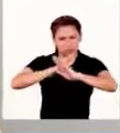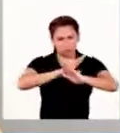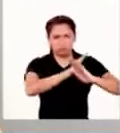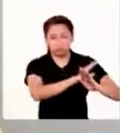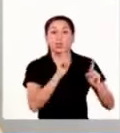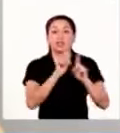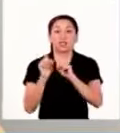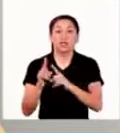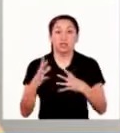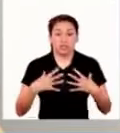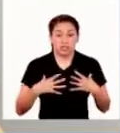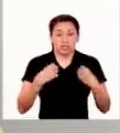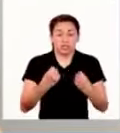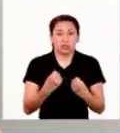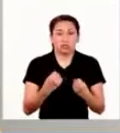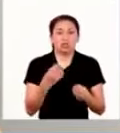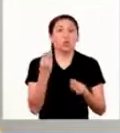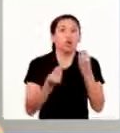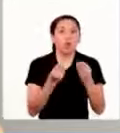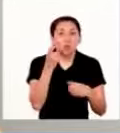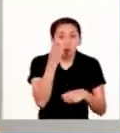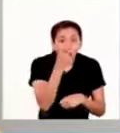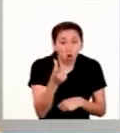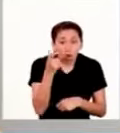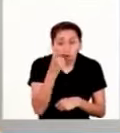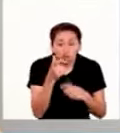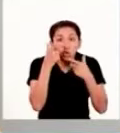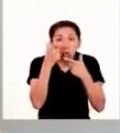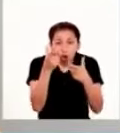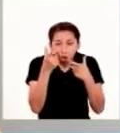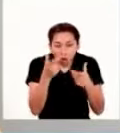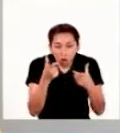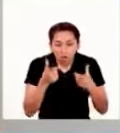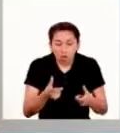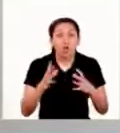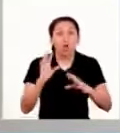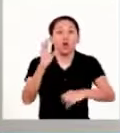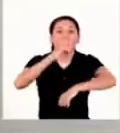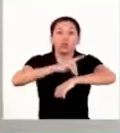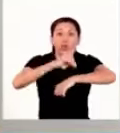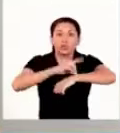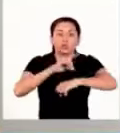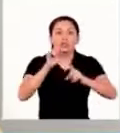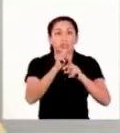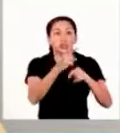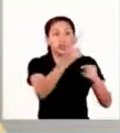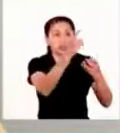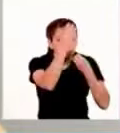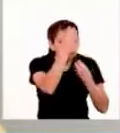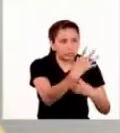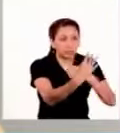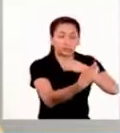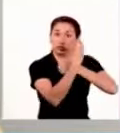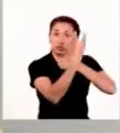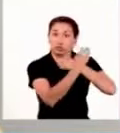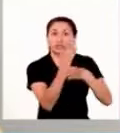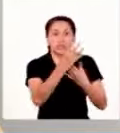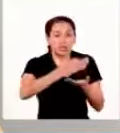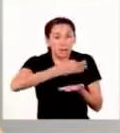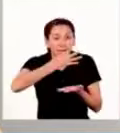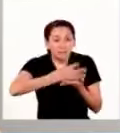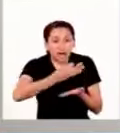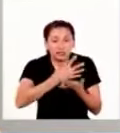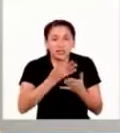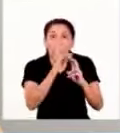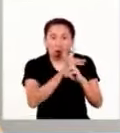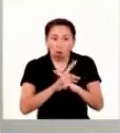mantener la salud a partir de controles médicos y seguir las indicaciones de los especialistas sobre medicamentos